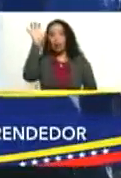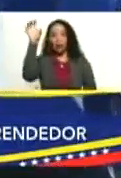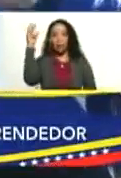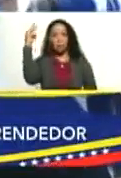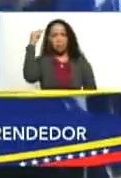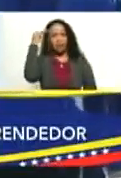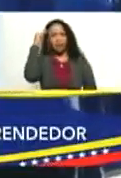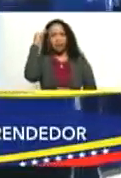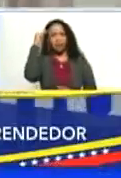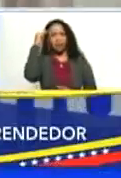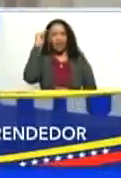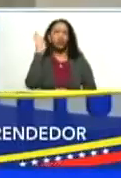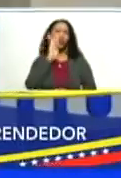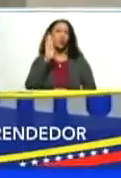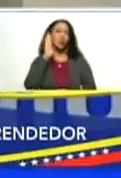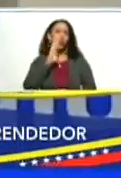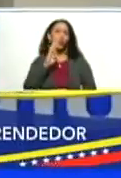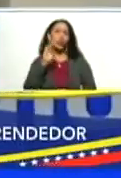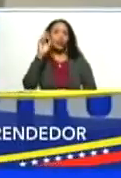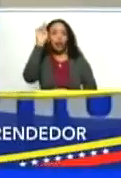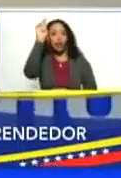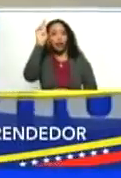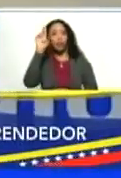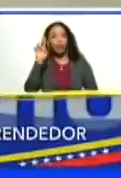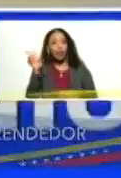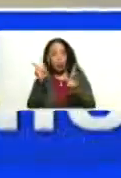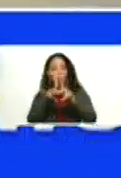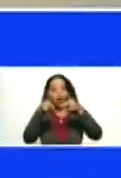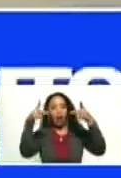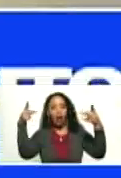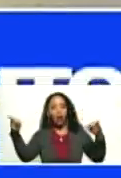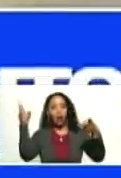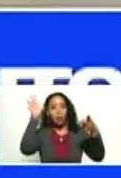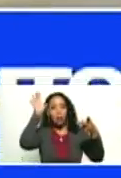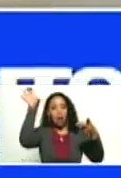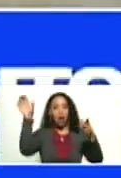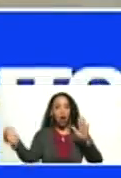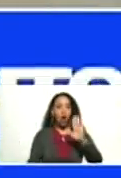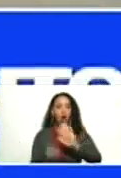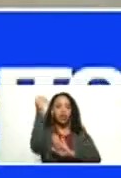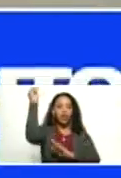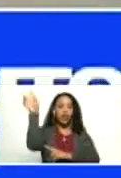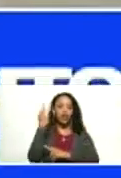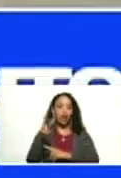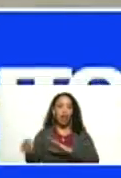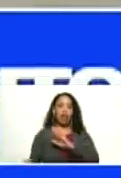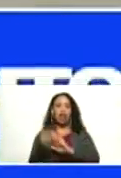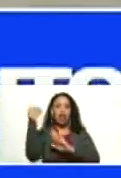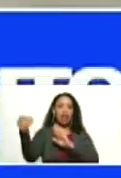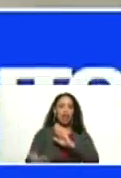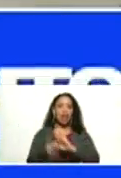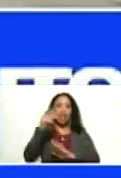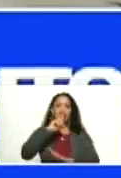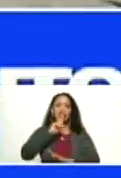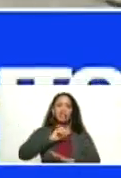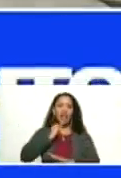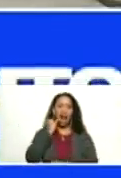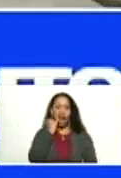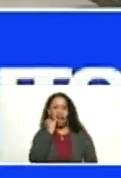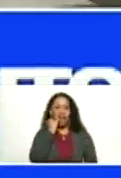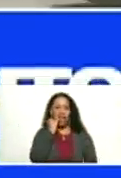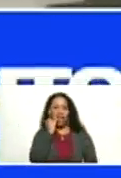mentes torcidas y podridas del diario El País y de los que escriben en contra de Venezuela de manera permanente con envidia, nos tiene